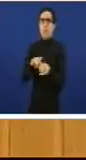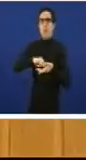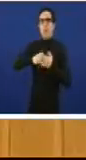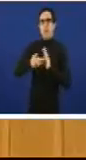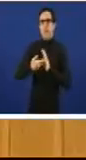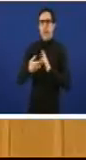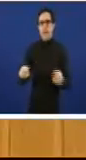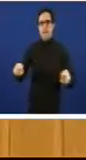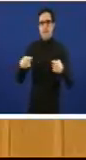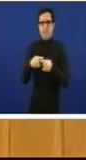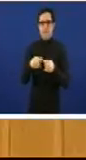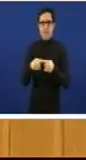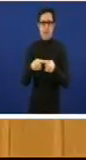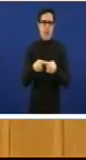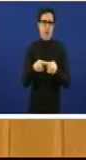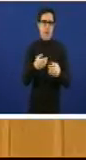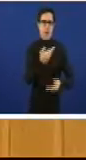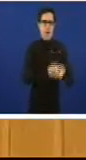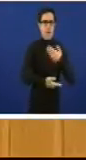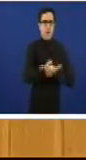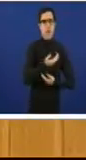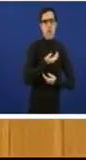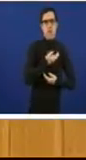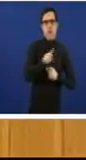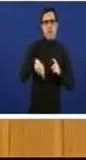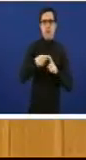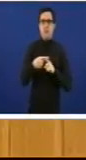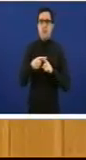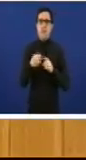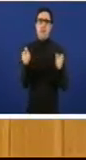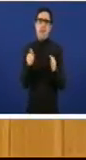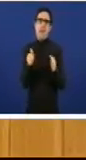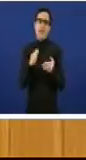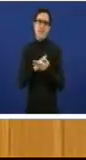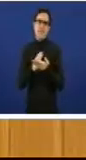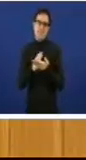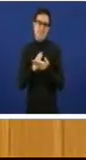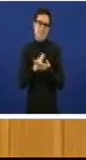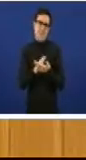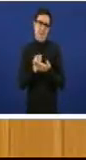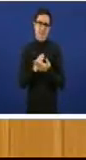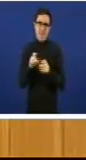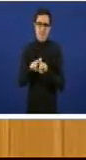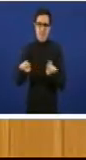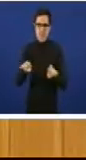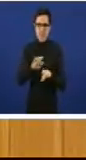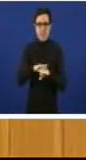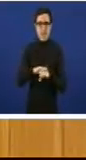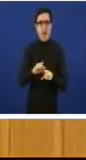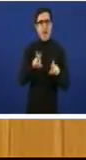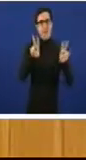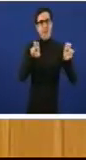evidentemente cos concellos e cos PEMES para que desenvolvan a nivel local aproveitando todos os recursos